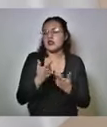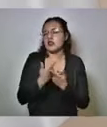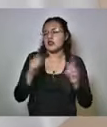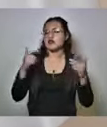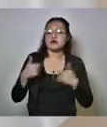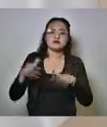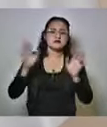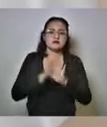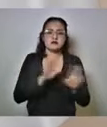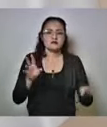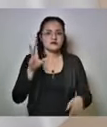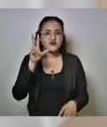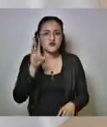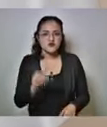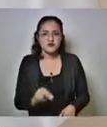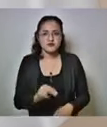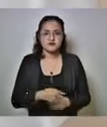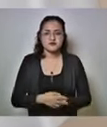libertad